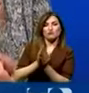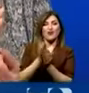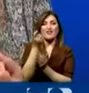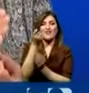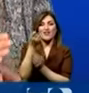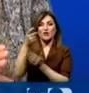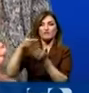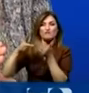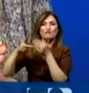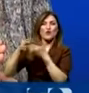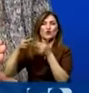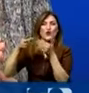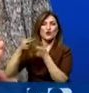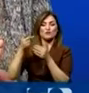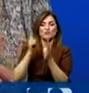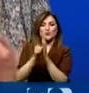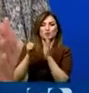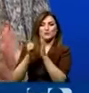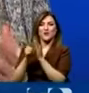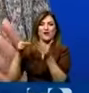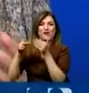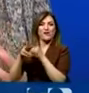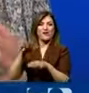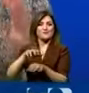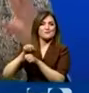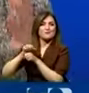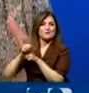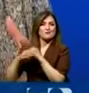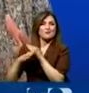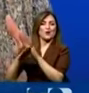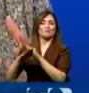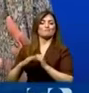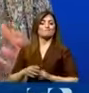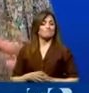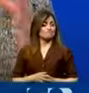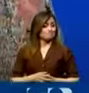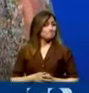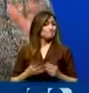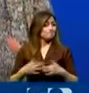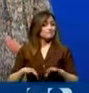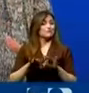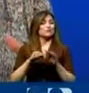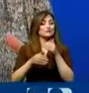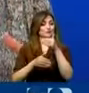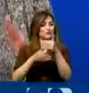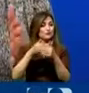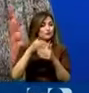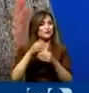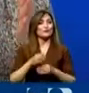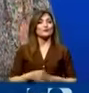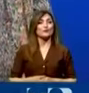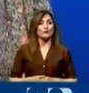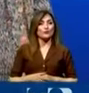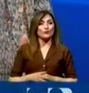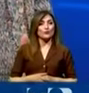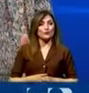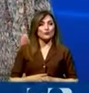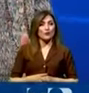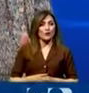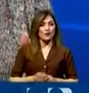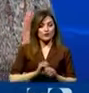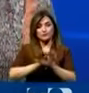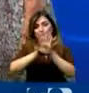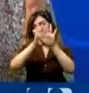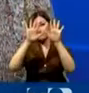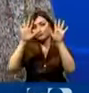Y ese es el objetivo fundamental. Y hemos dado avances importantes en esa línea. Tenemos clara la hoja de